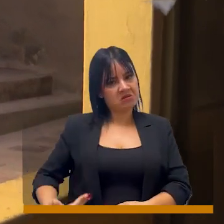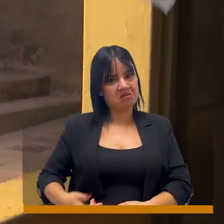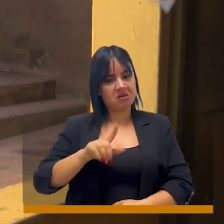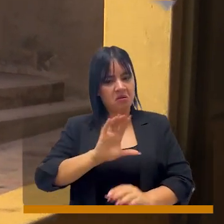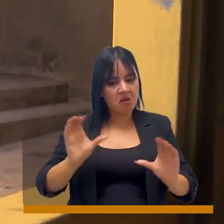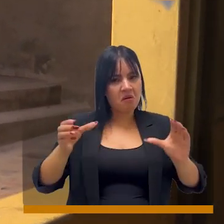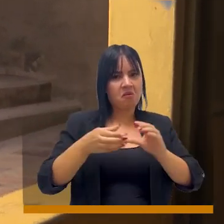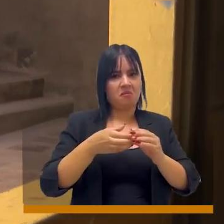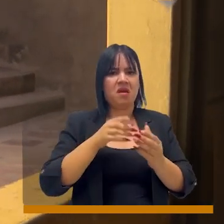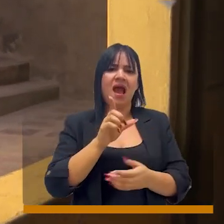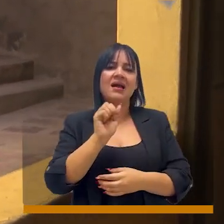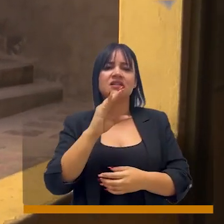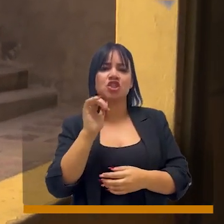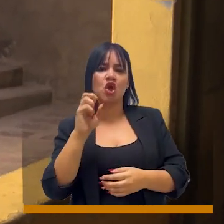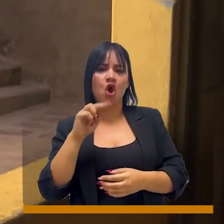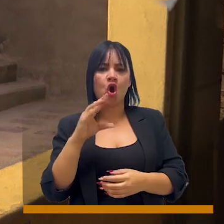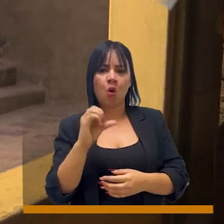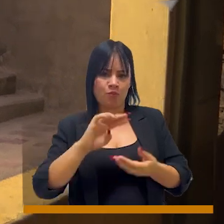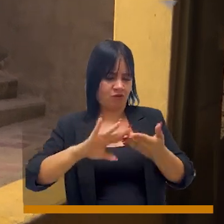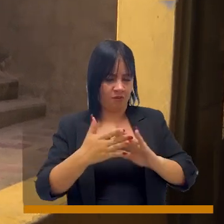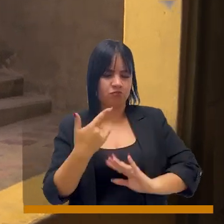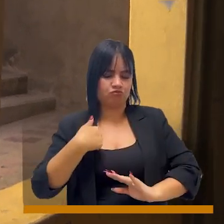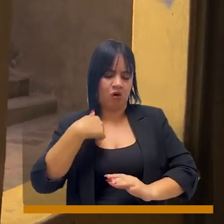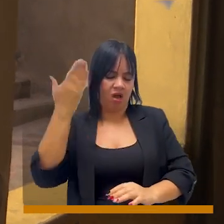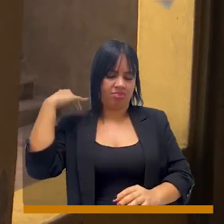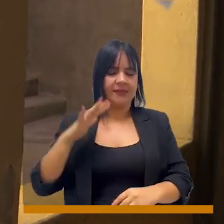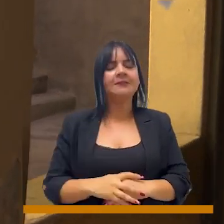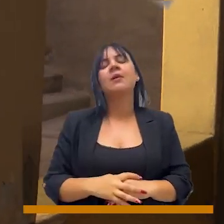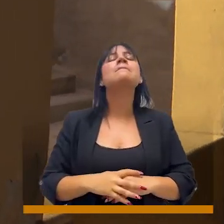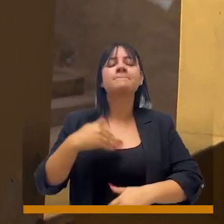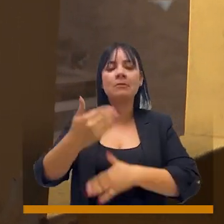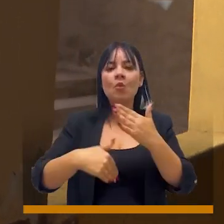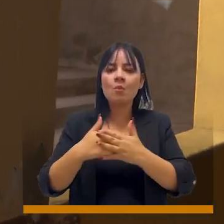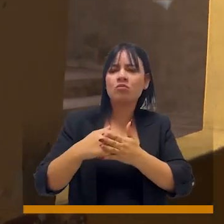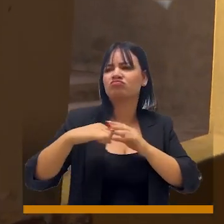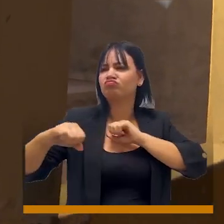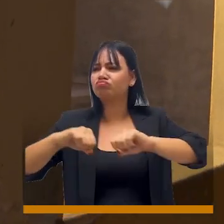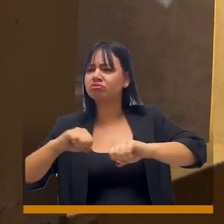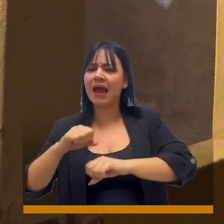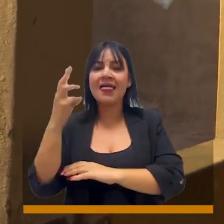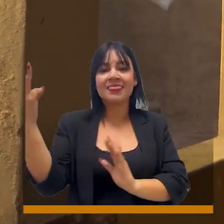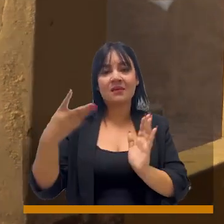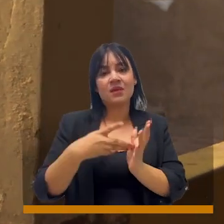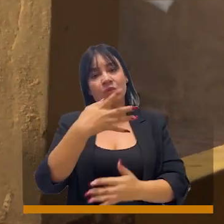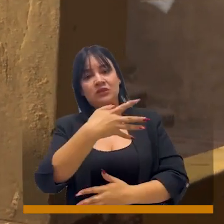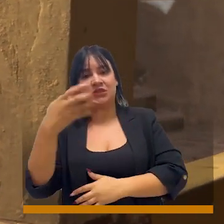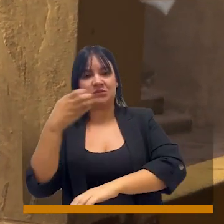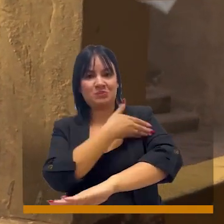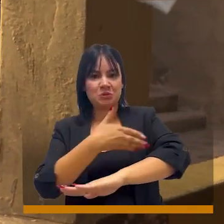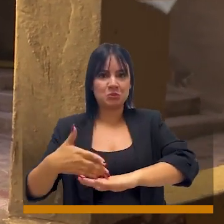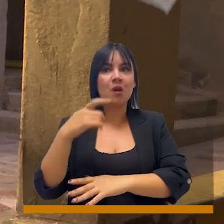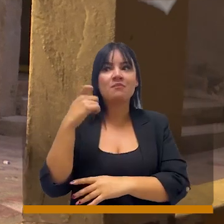de la Asociación de Juntas de Acción Comunal. Y de esa manera fue como logramos la gestión de 3.400